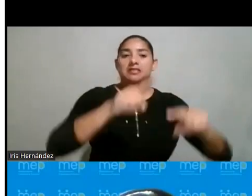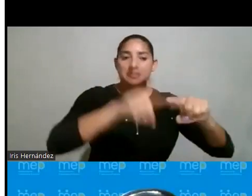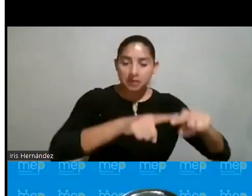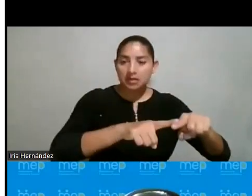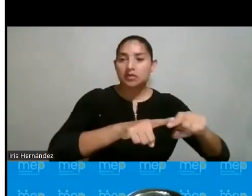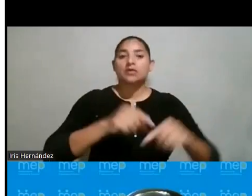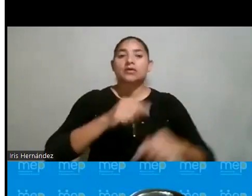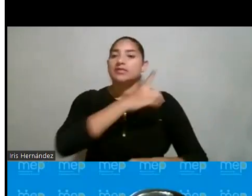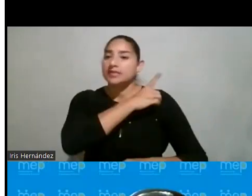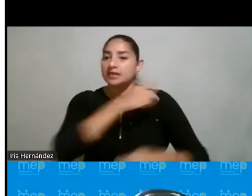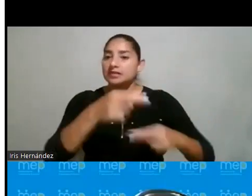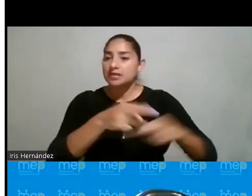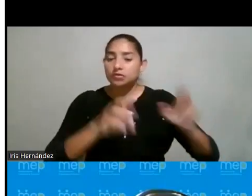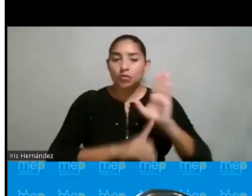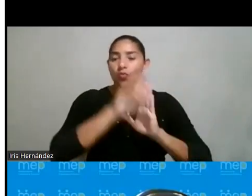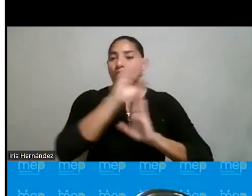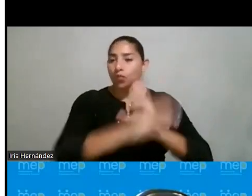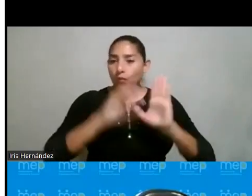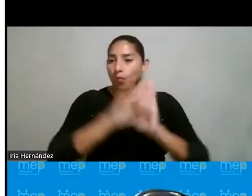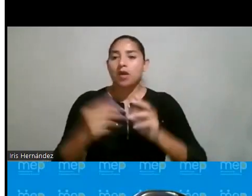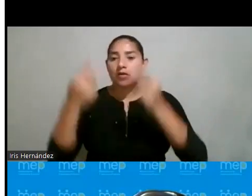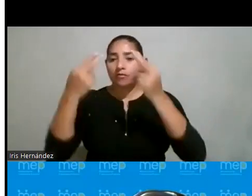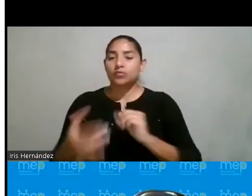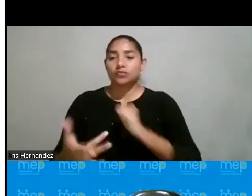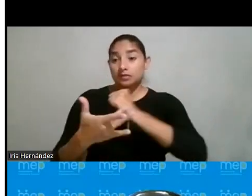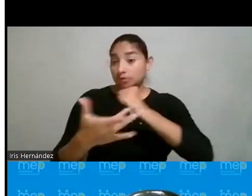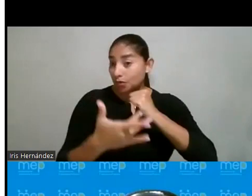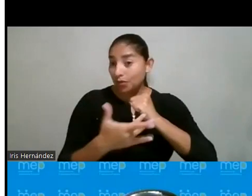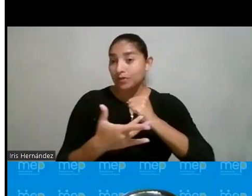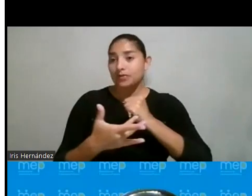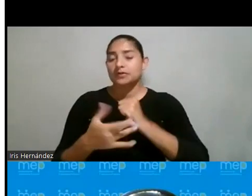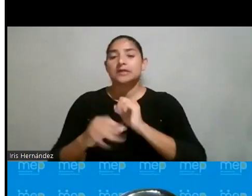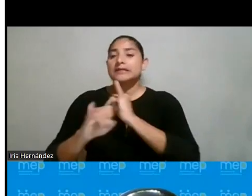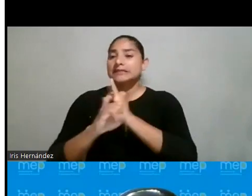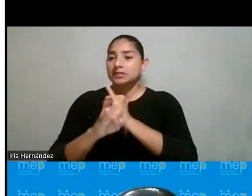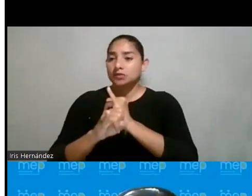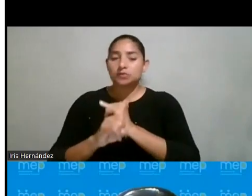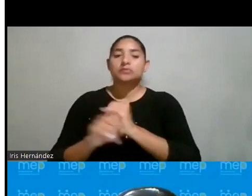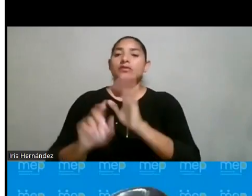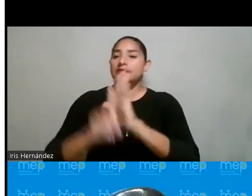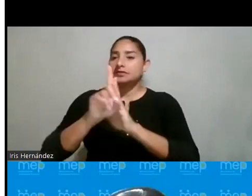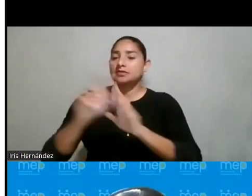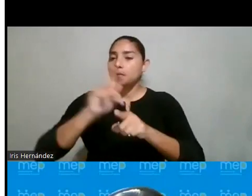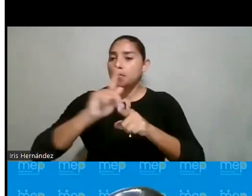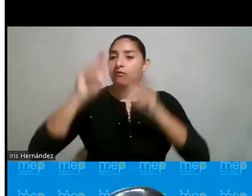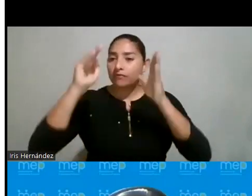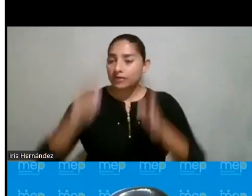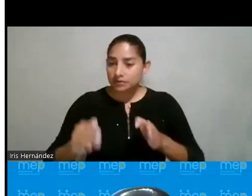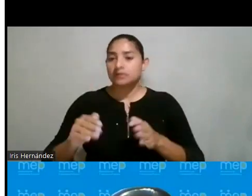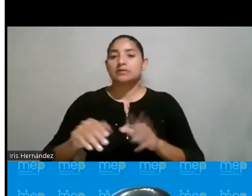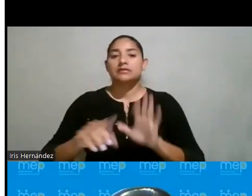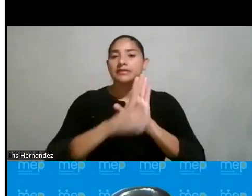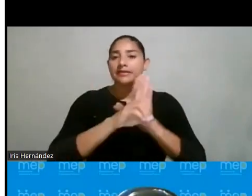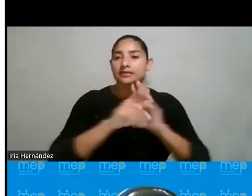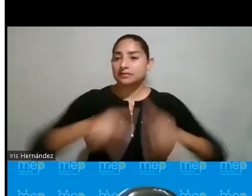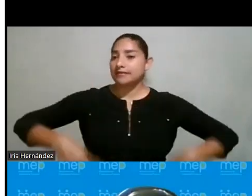como la Dirección de Desarrollo Curricular, la Dirección de Recursos Tecnológicos, el Instituto de Desarrollo Profesional, la Dirección de Vida